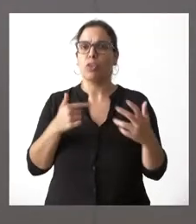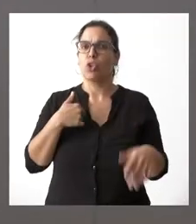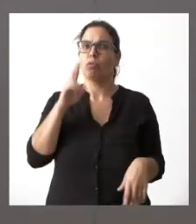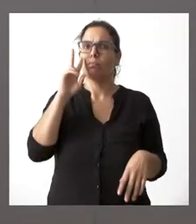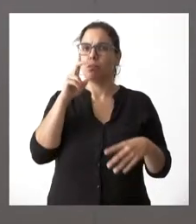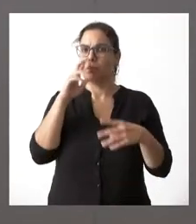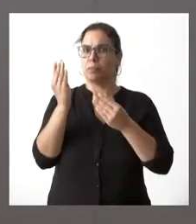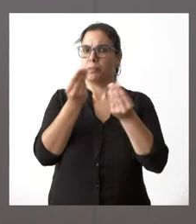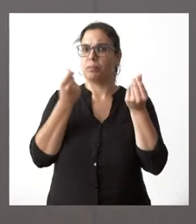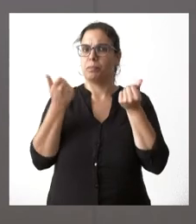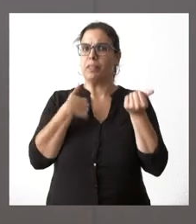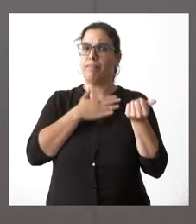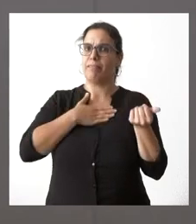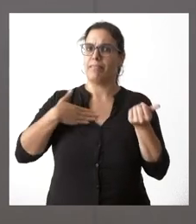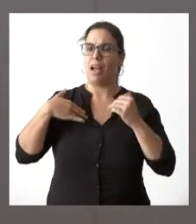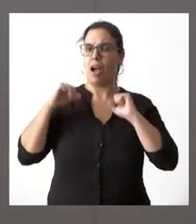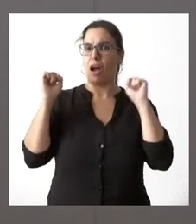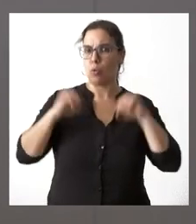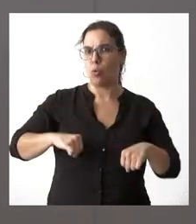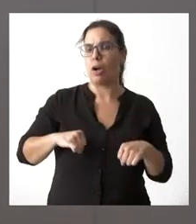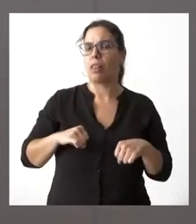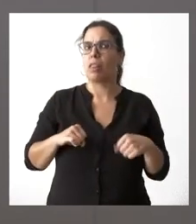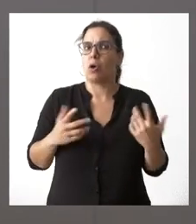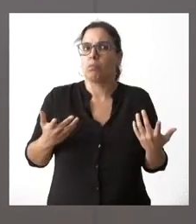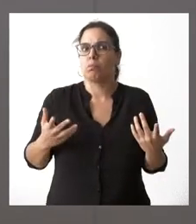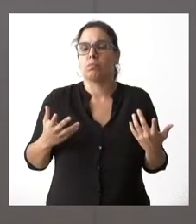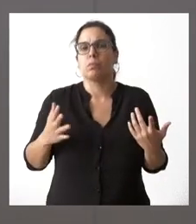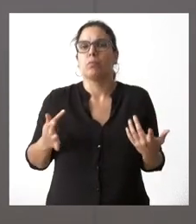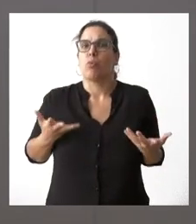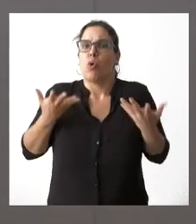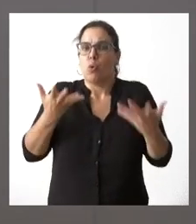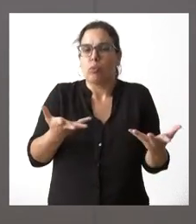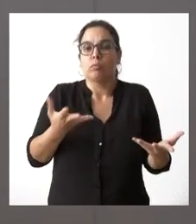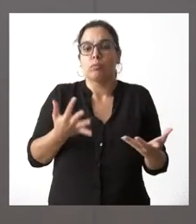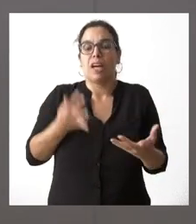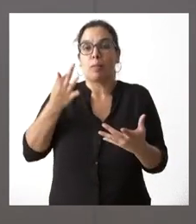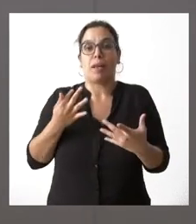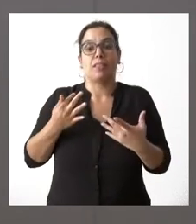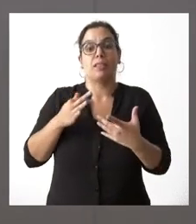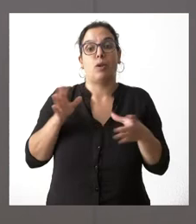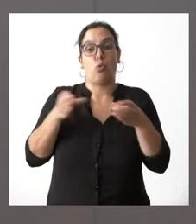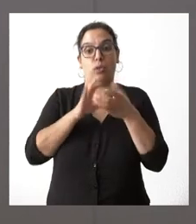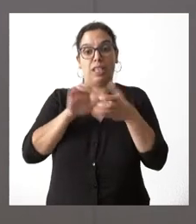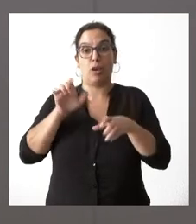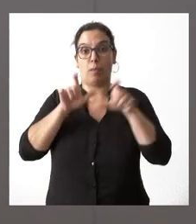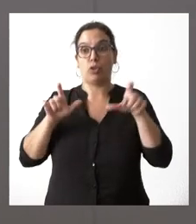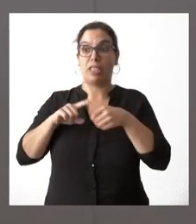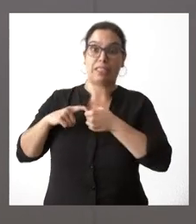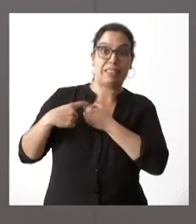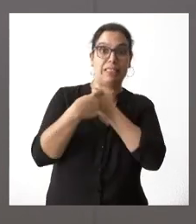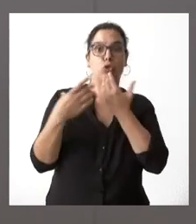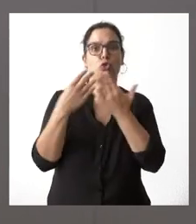que usted me plantea y con esa voluntad vamos además todos los miembros de la Junta de Castilla y León a esas mesas